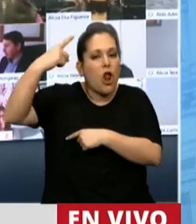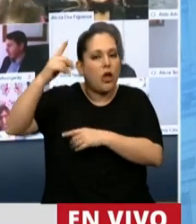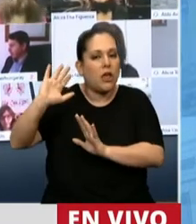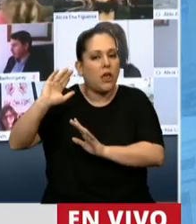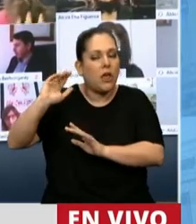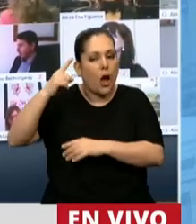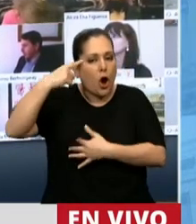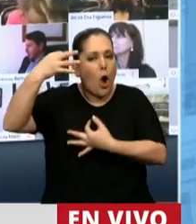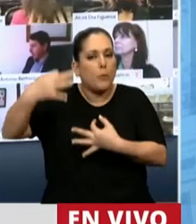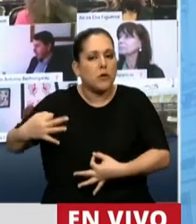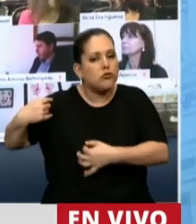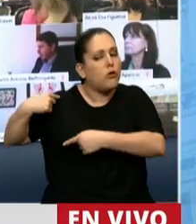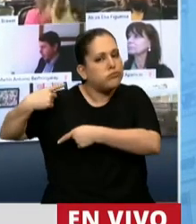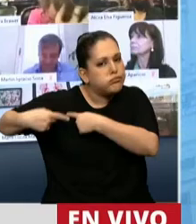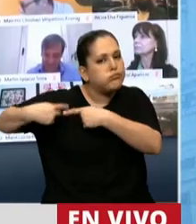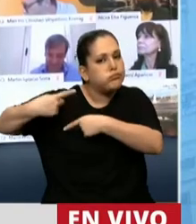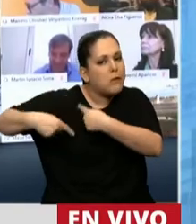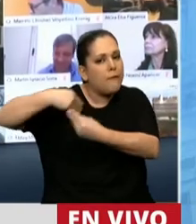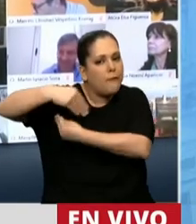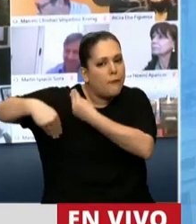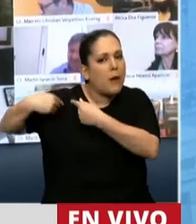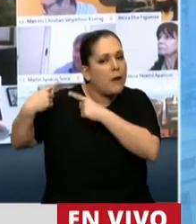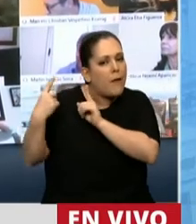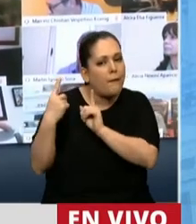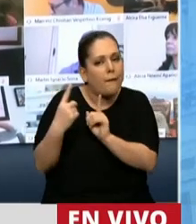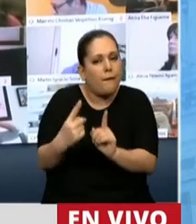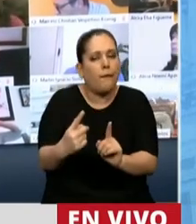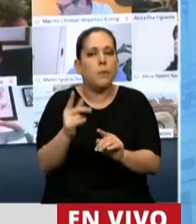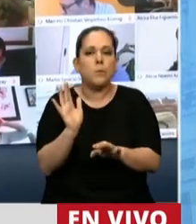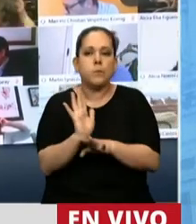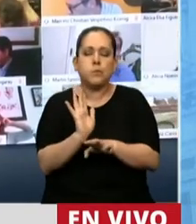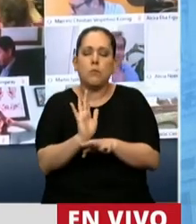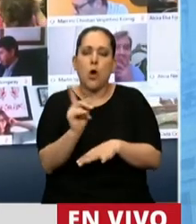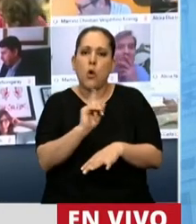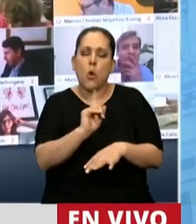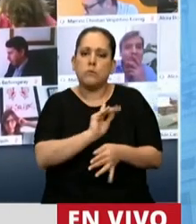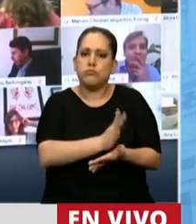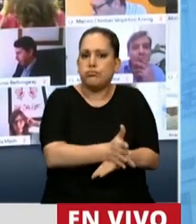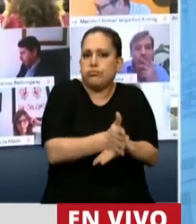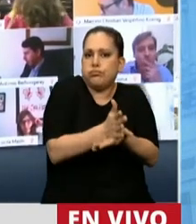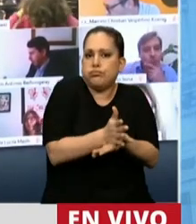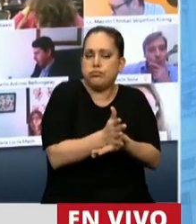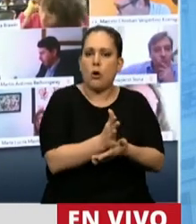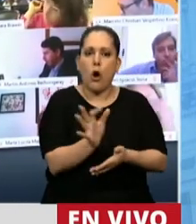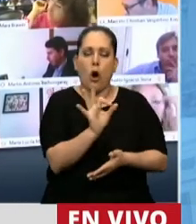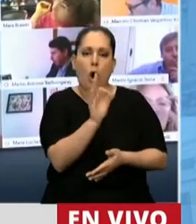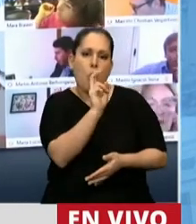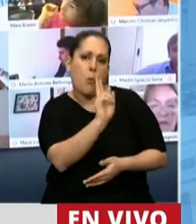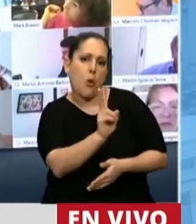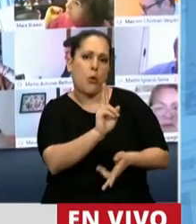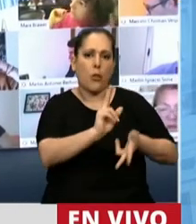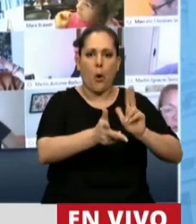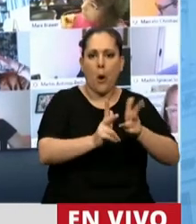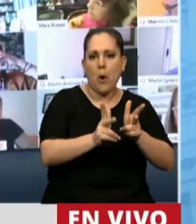Convicciones que no deben ser vistas como un adoctrinamiento o como algo que no debe hablarse en las